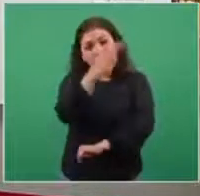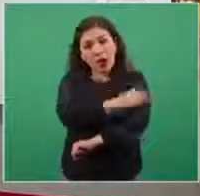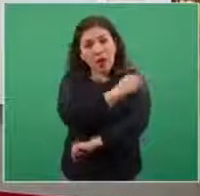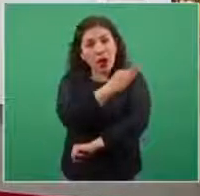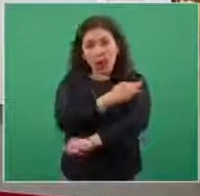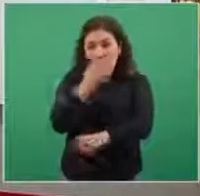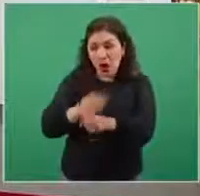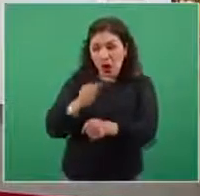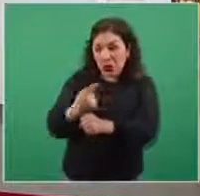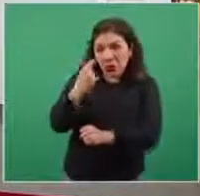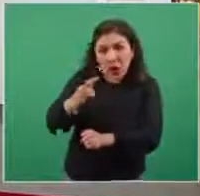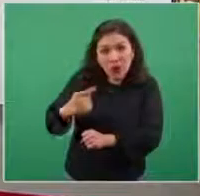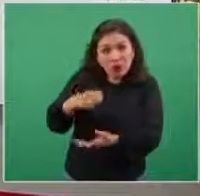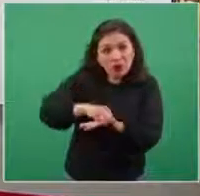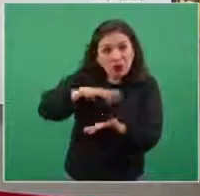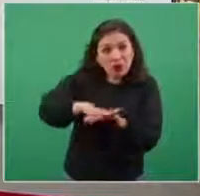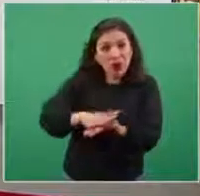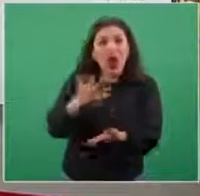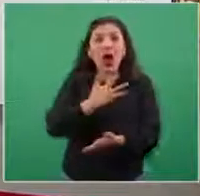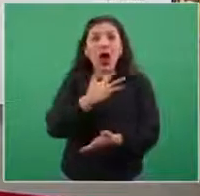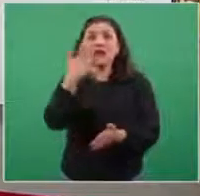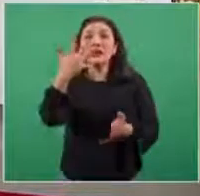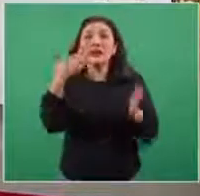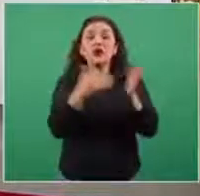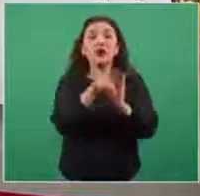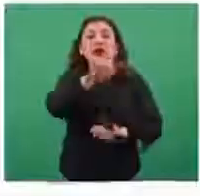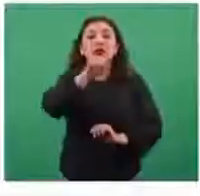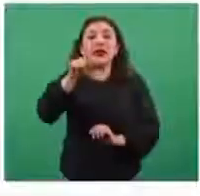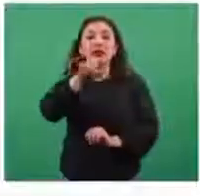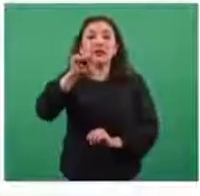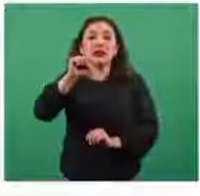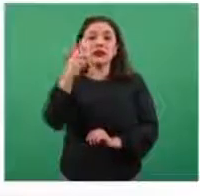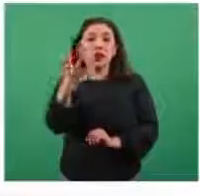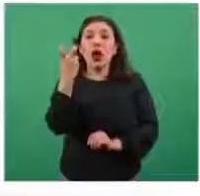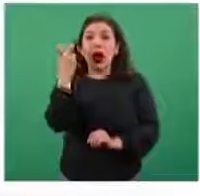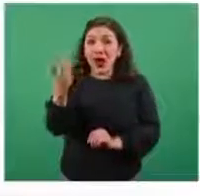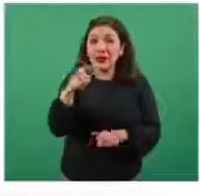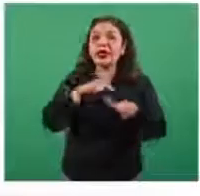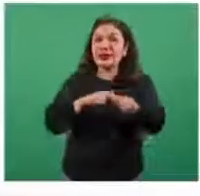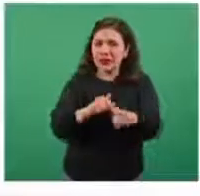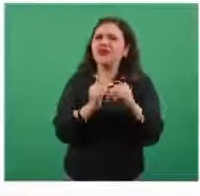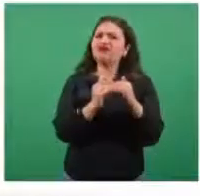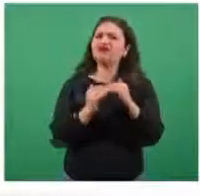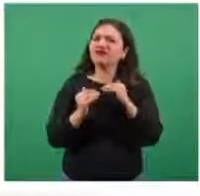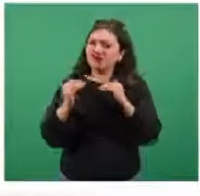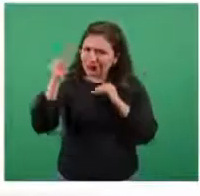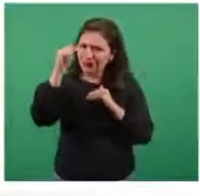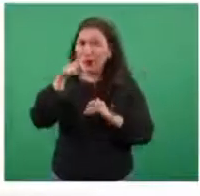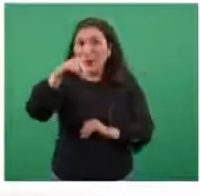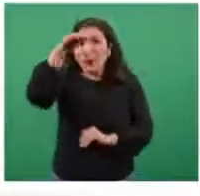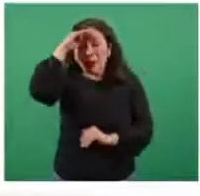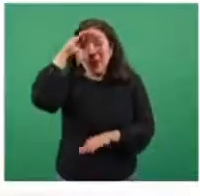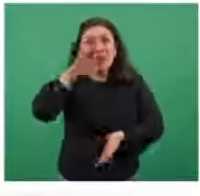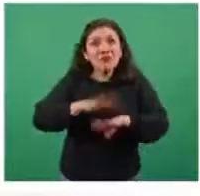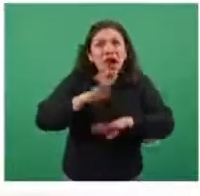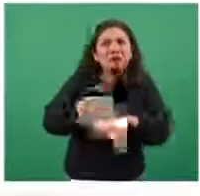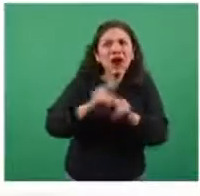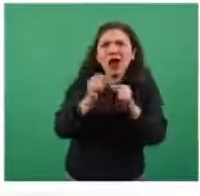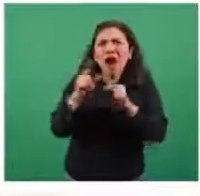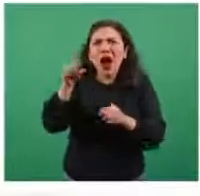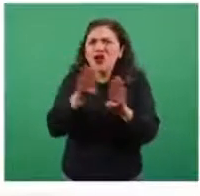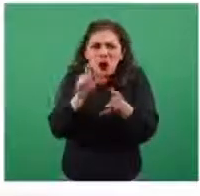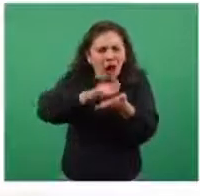aplicadas hasta el momento, cinco mil 764, este número seguirá creciendo. No se afanen en seguirle la pista porque